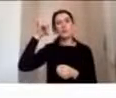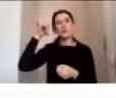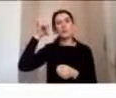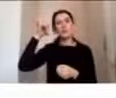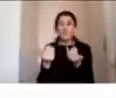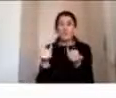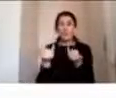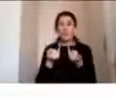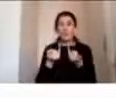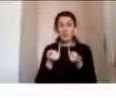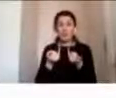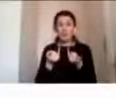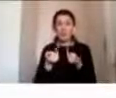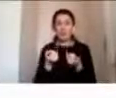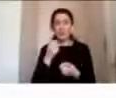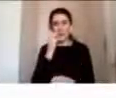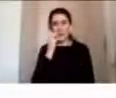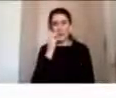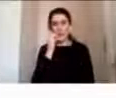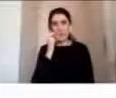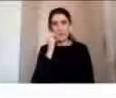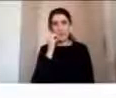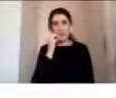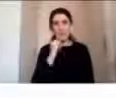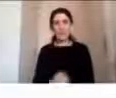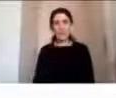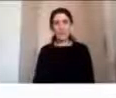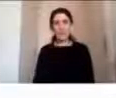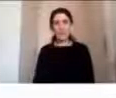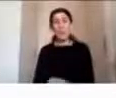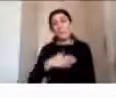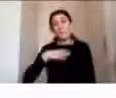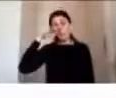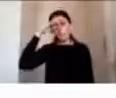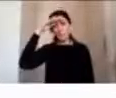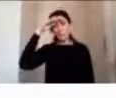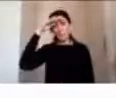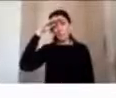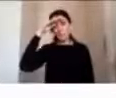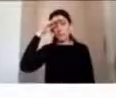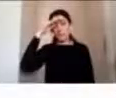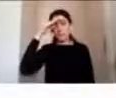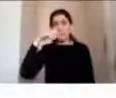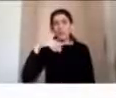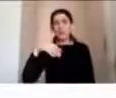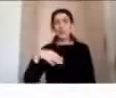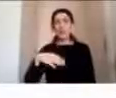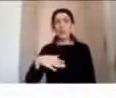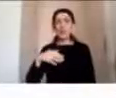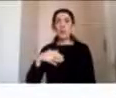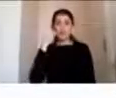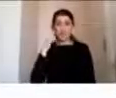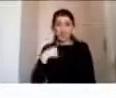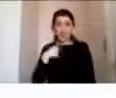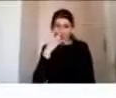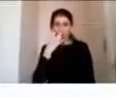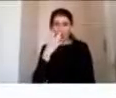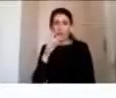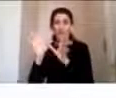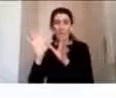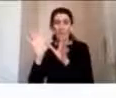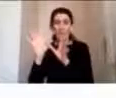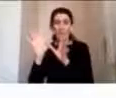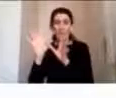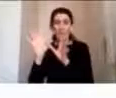ayuda en el proceso si yo lo baso en mi experiencia con mis pacientes y su familia tendría que decir que la mayoría